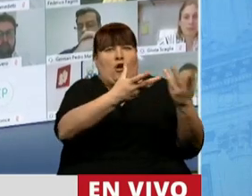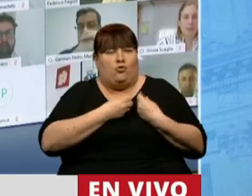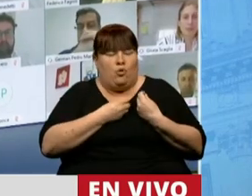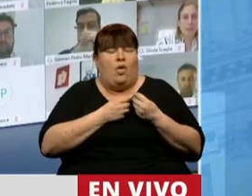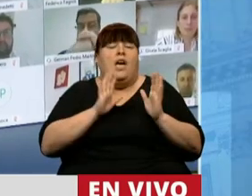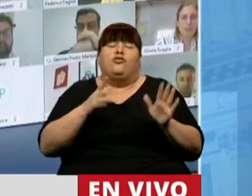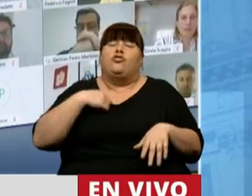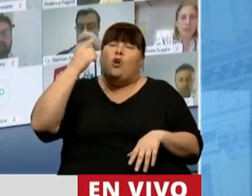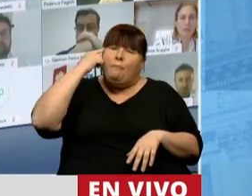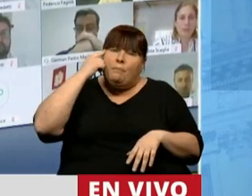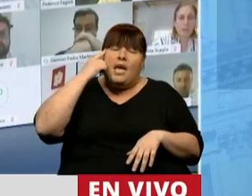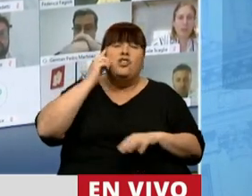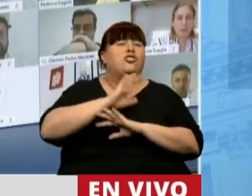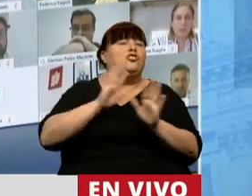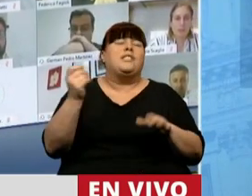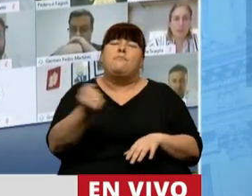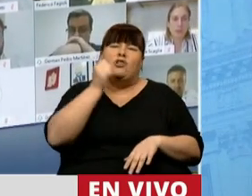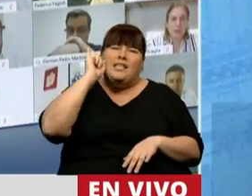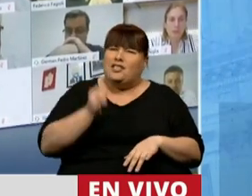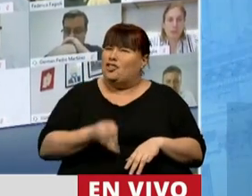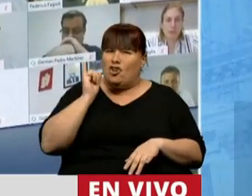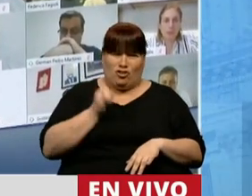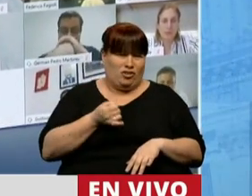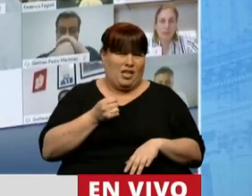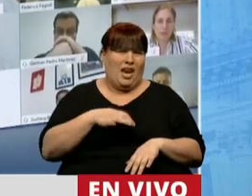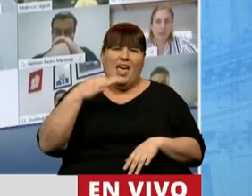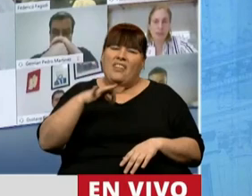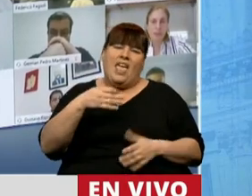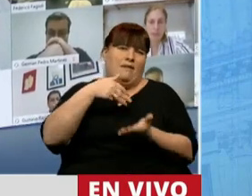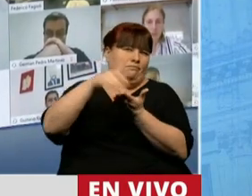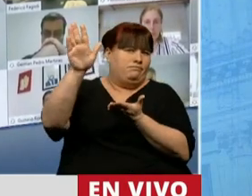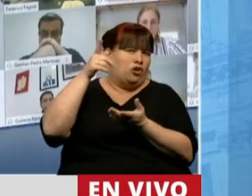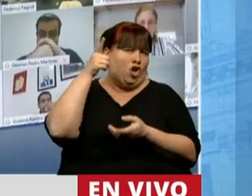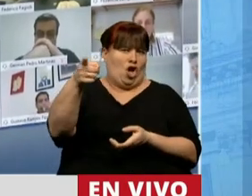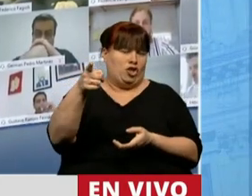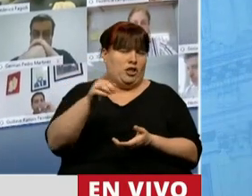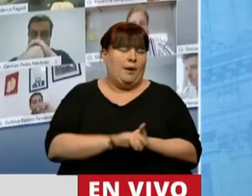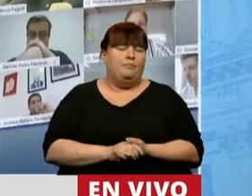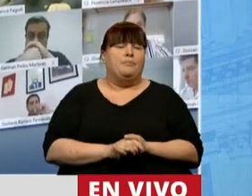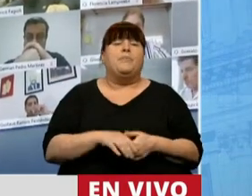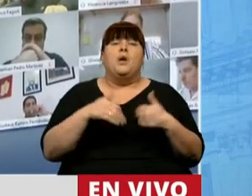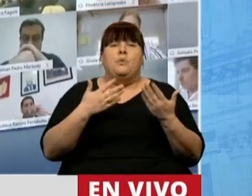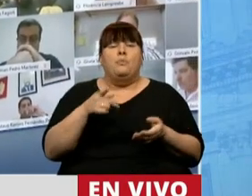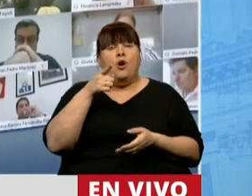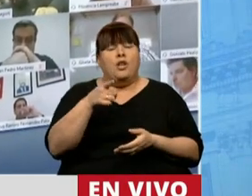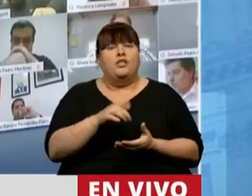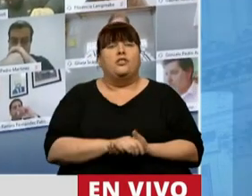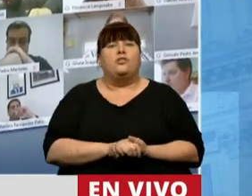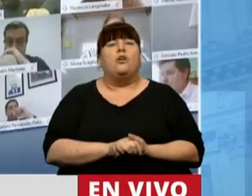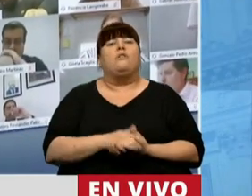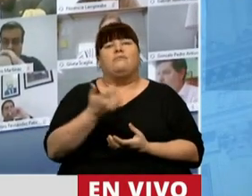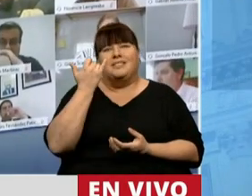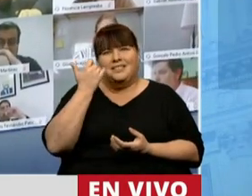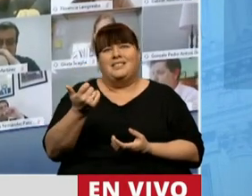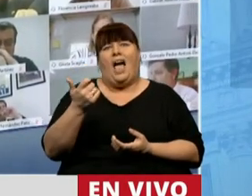Me parece entonces que es absolutamente imprescindible que hagamos este repudio. Y en ese marco, presidente, y a